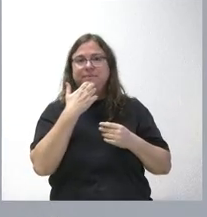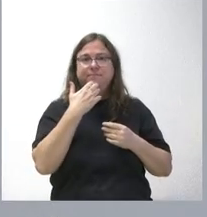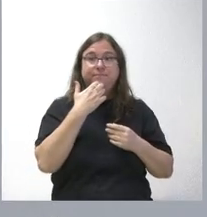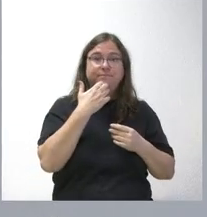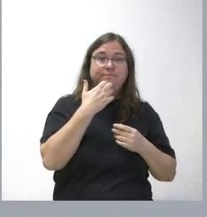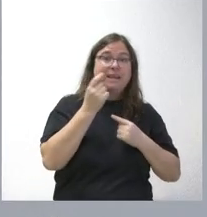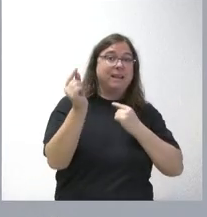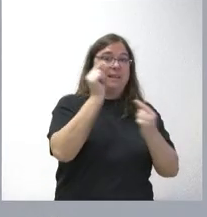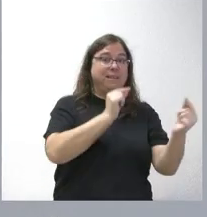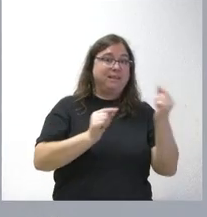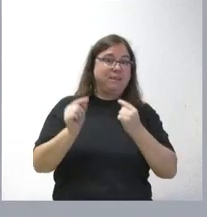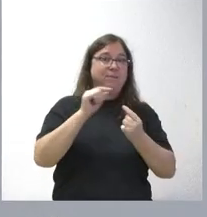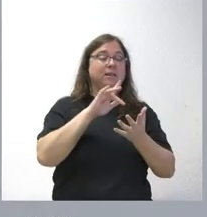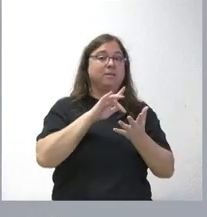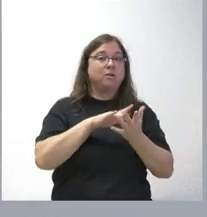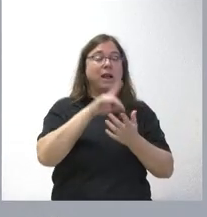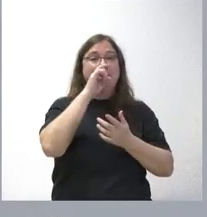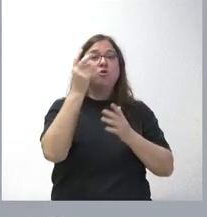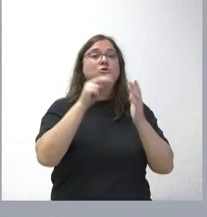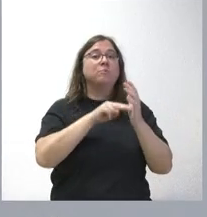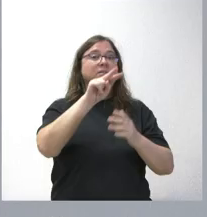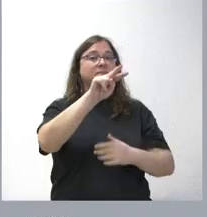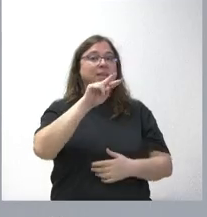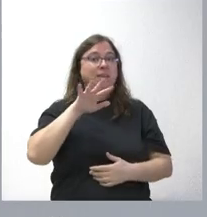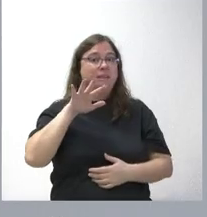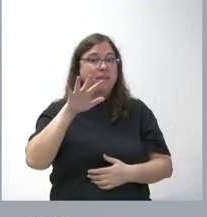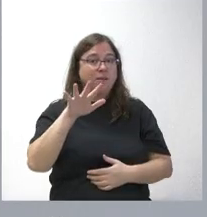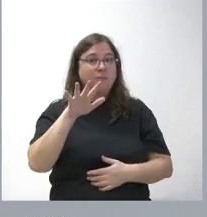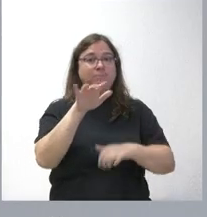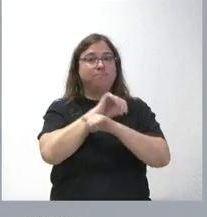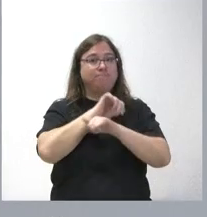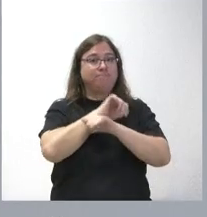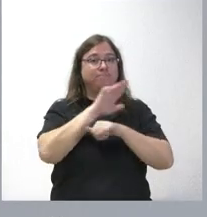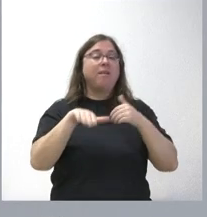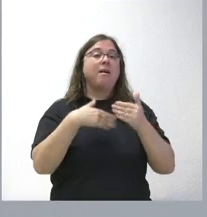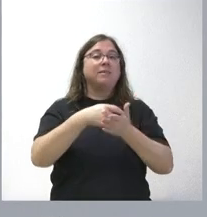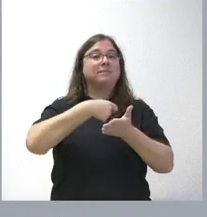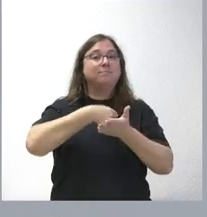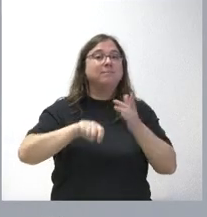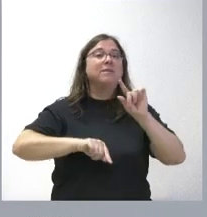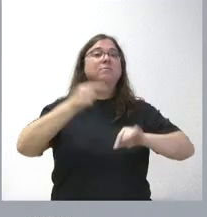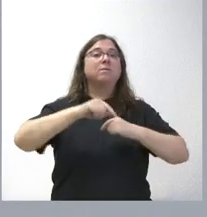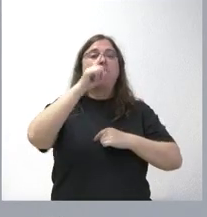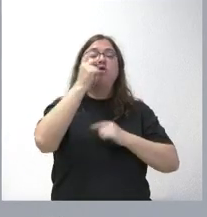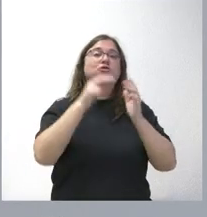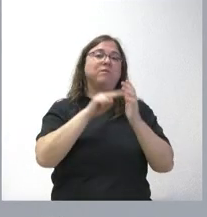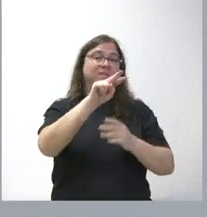debate se produce en relación con el año 25, habrá que esperar a la liquidación del presupuesto del 23,